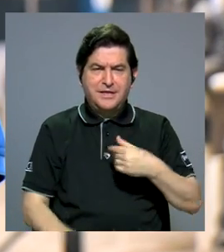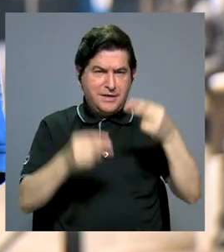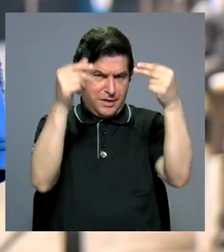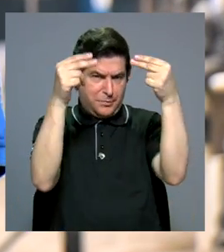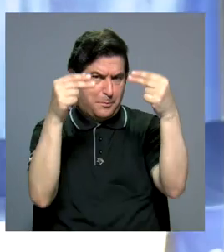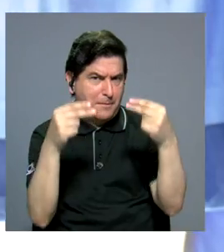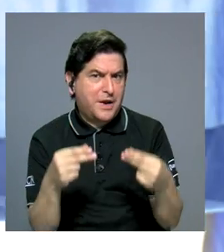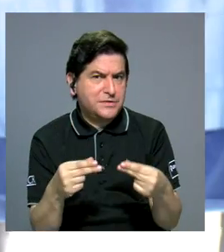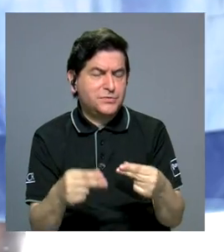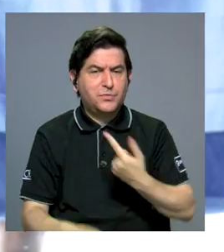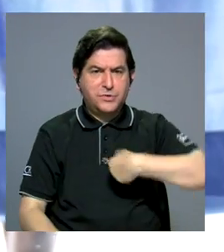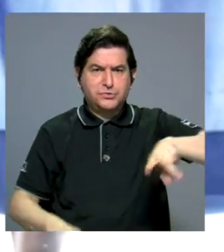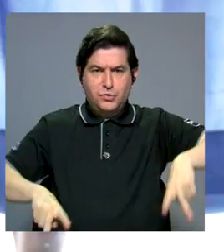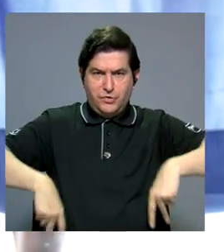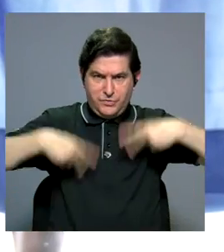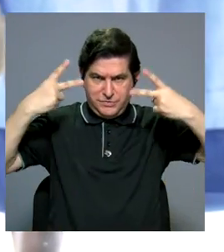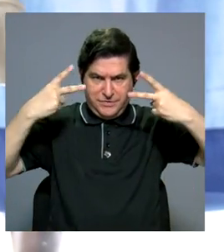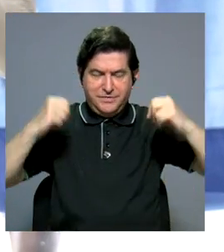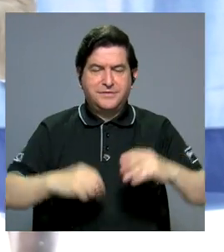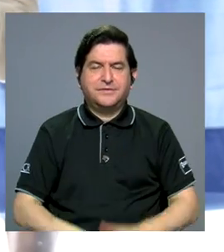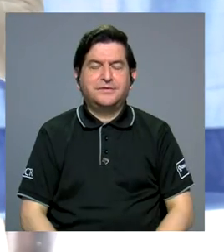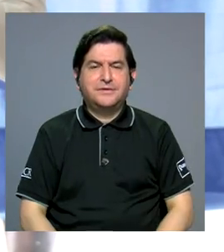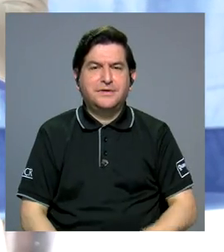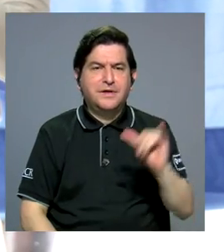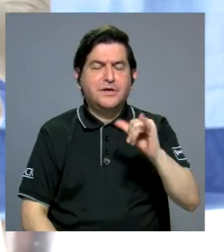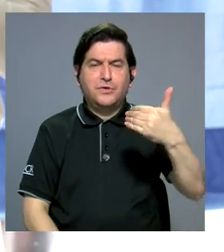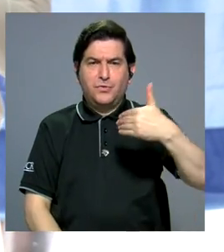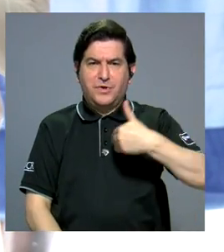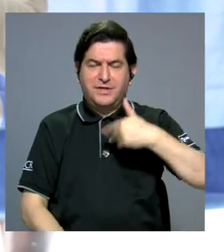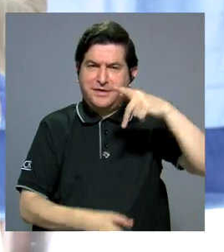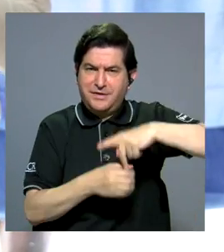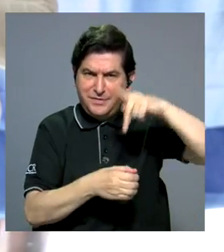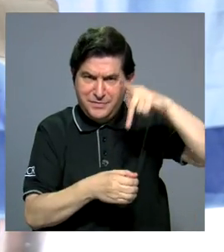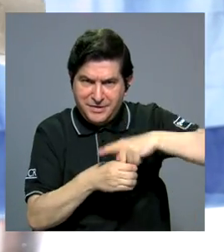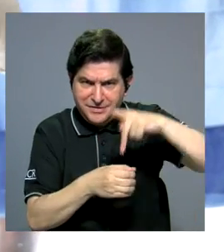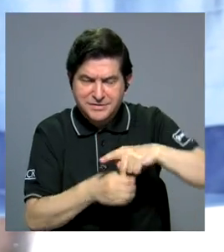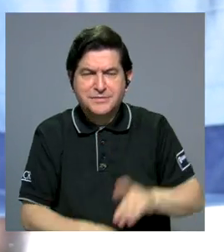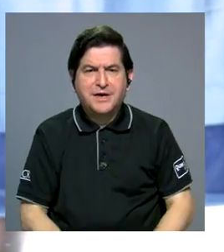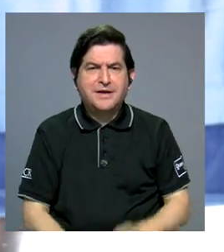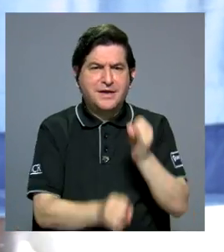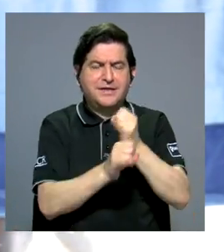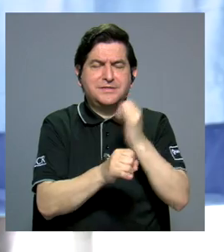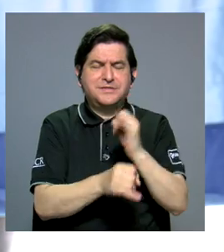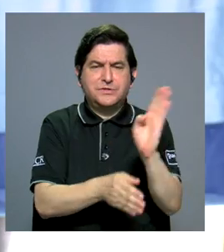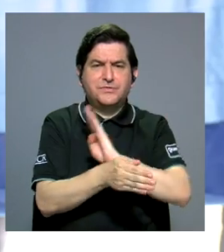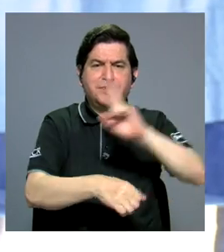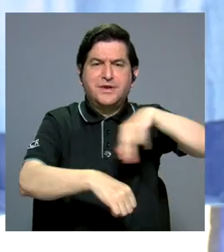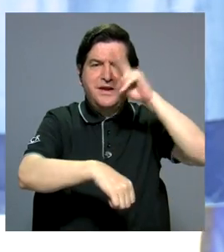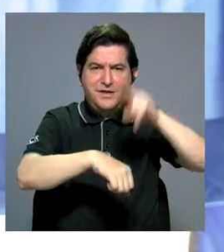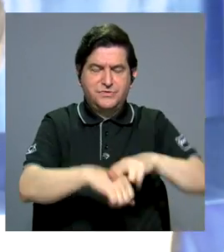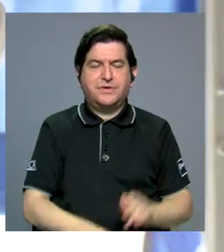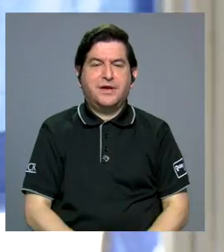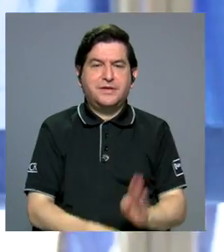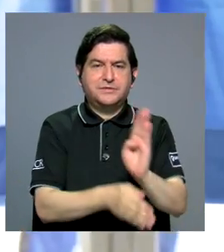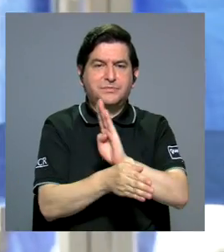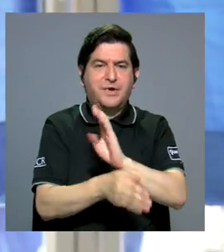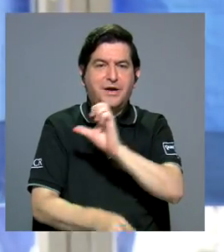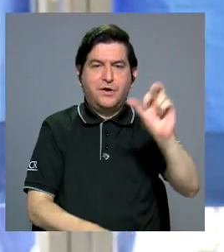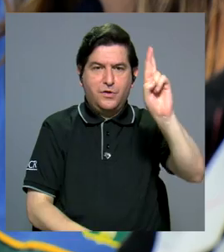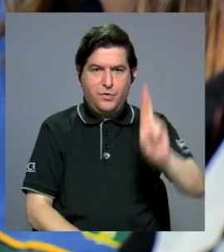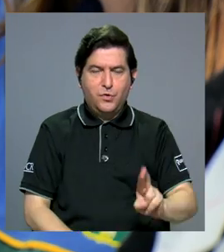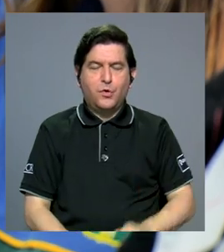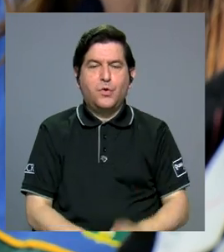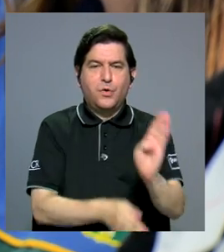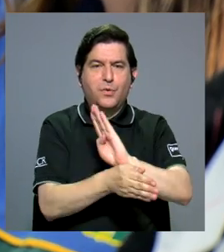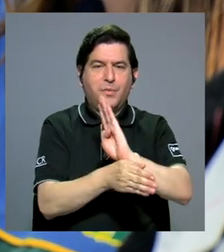presupuesto para nuestra vida útil. También se contó con la participación de entidades bancarias nacionales como el Banco de Costa